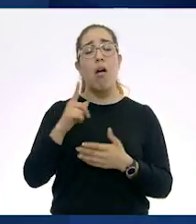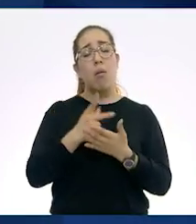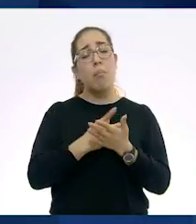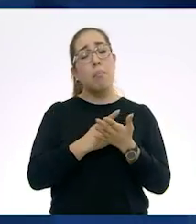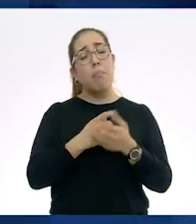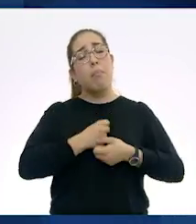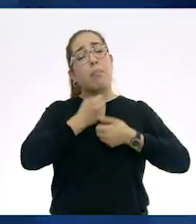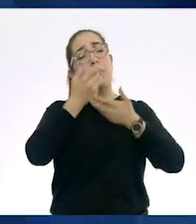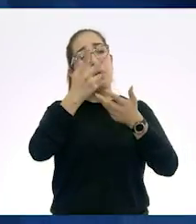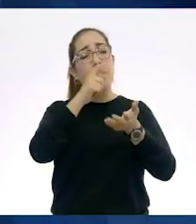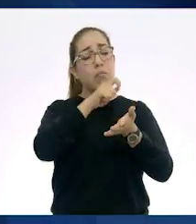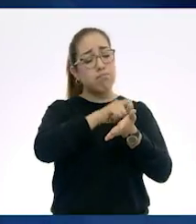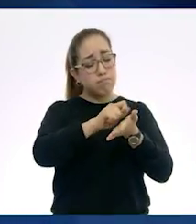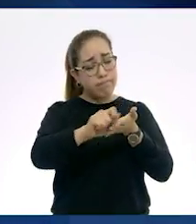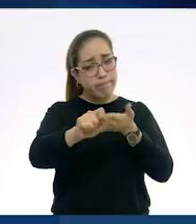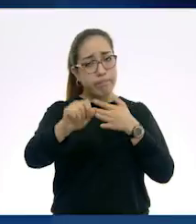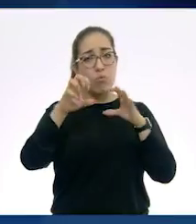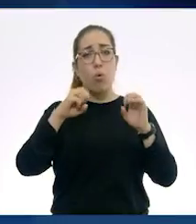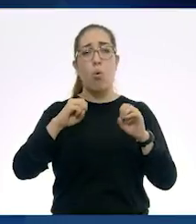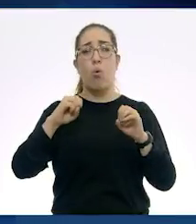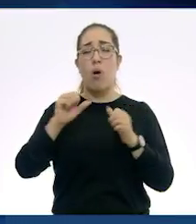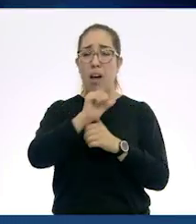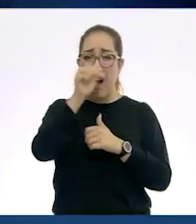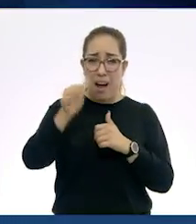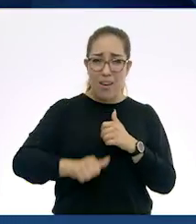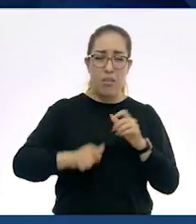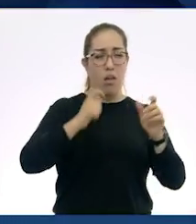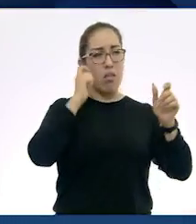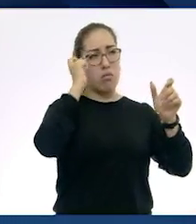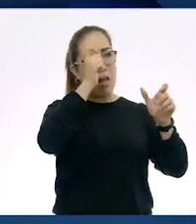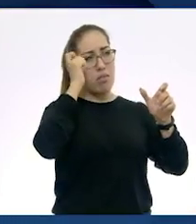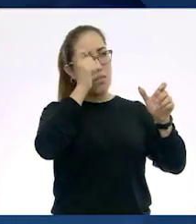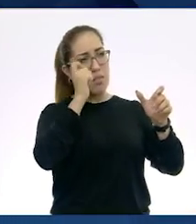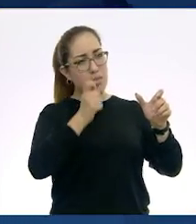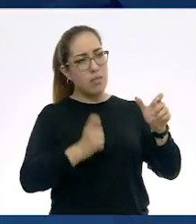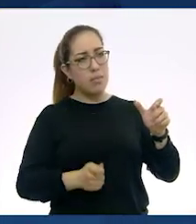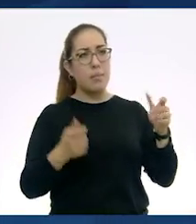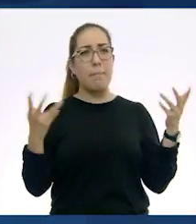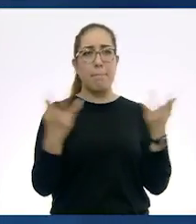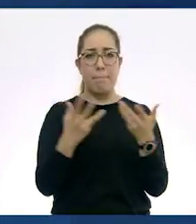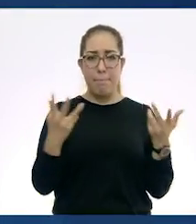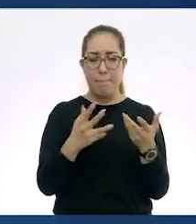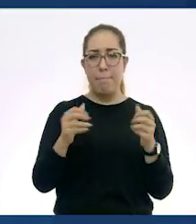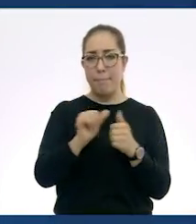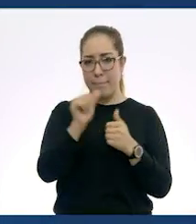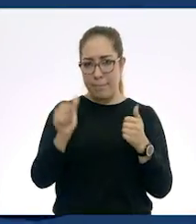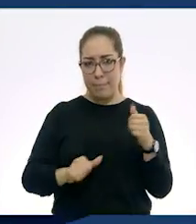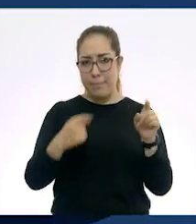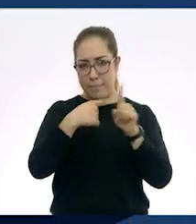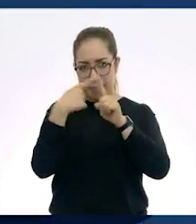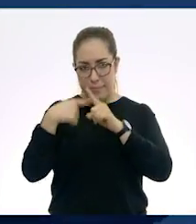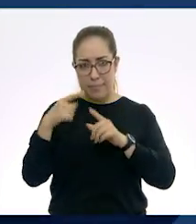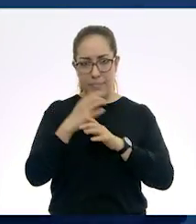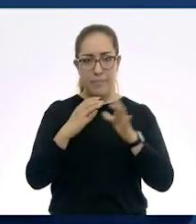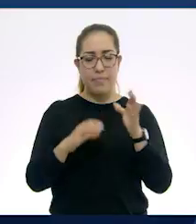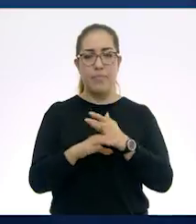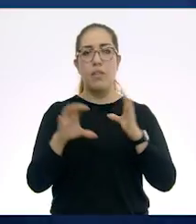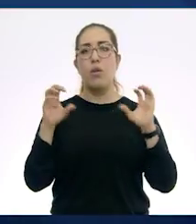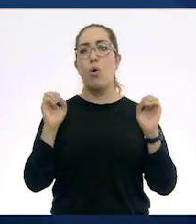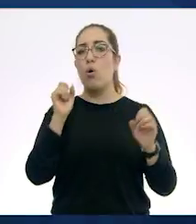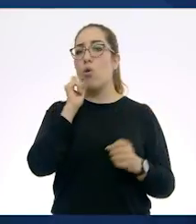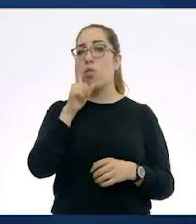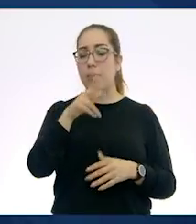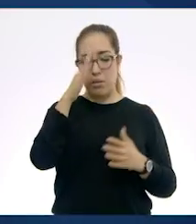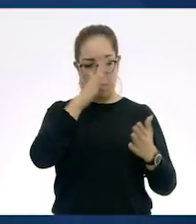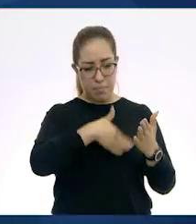tenemos registro de esculturas con las que ellos significaban o personificaban a sus dioses. Tenemos